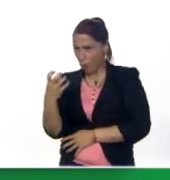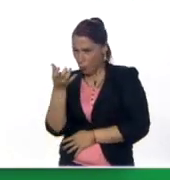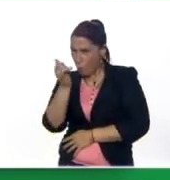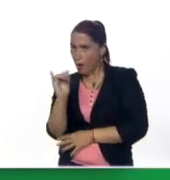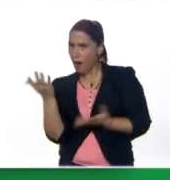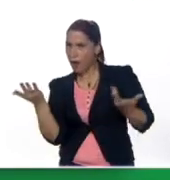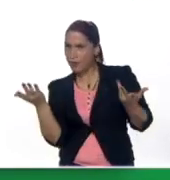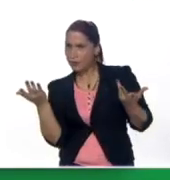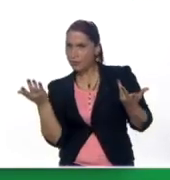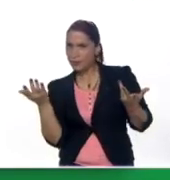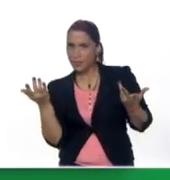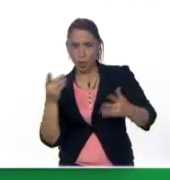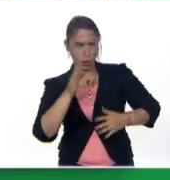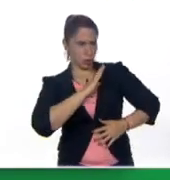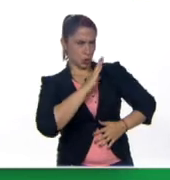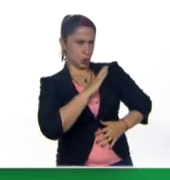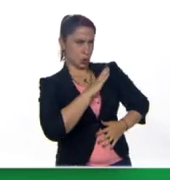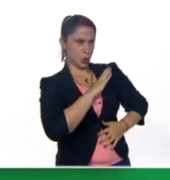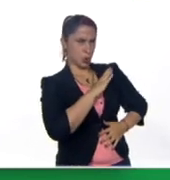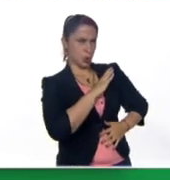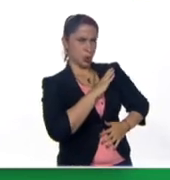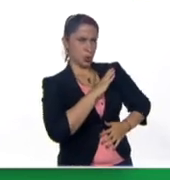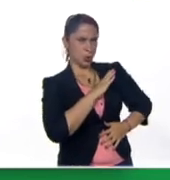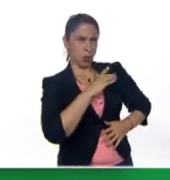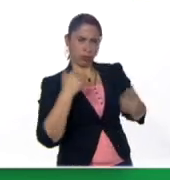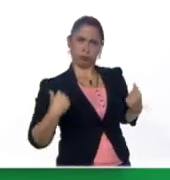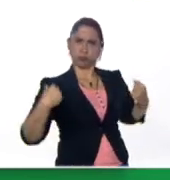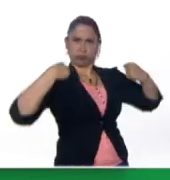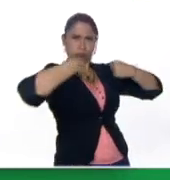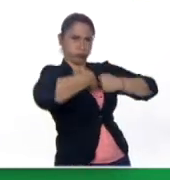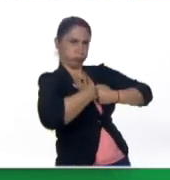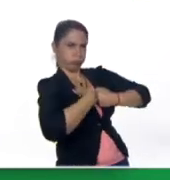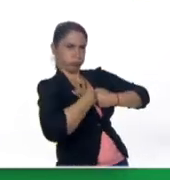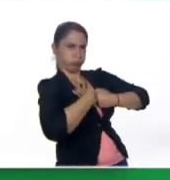¿Lobo está? Me estoy poniendo el saco.